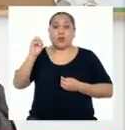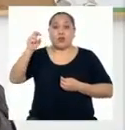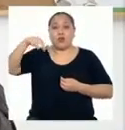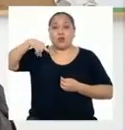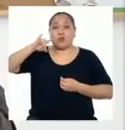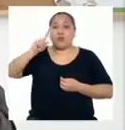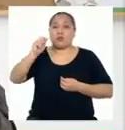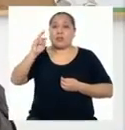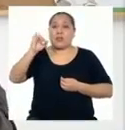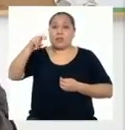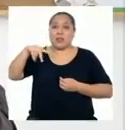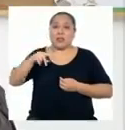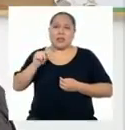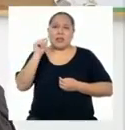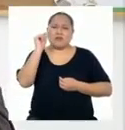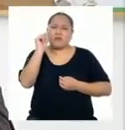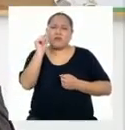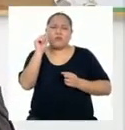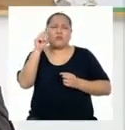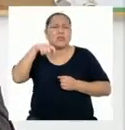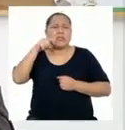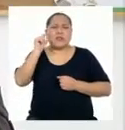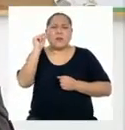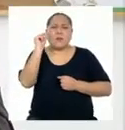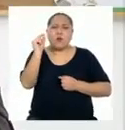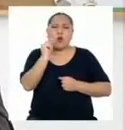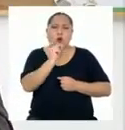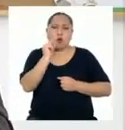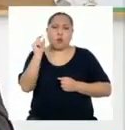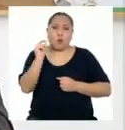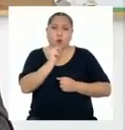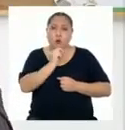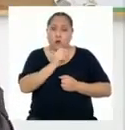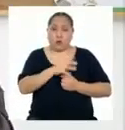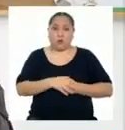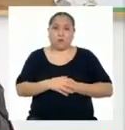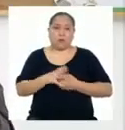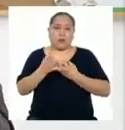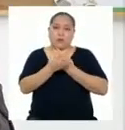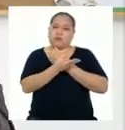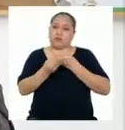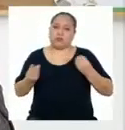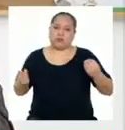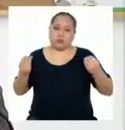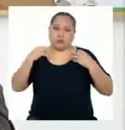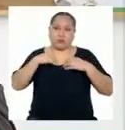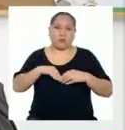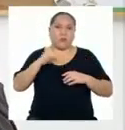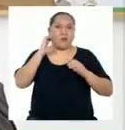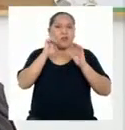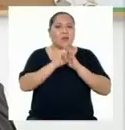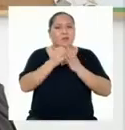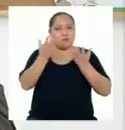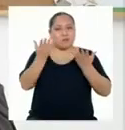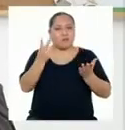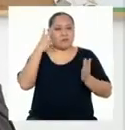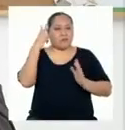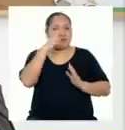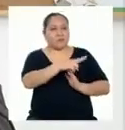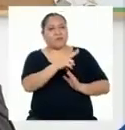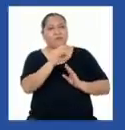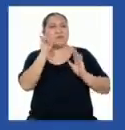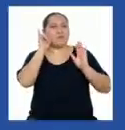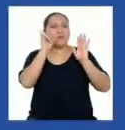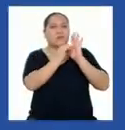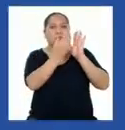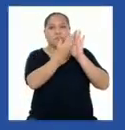las cantidades necesarias son muy pequeñas para que lleguen a faltar en nuestro organismo. Para que comprendas mejor, te invito a que observes la